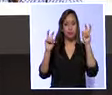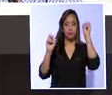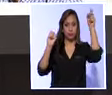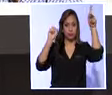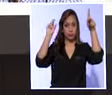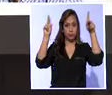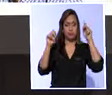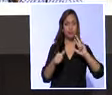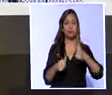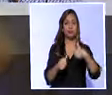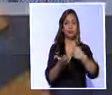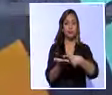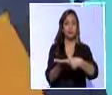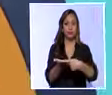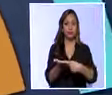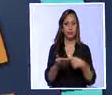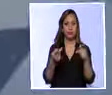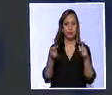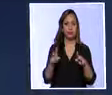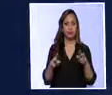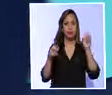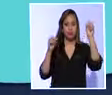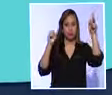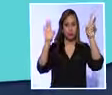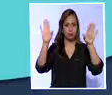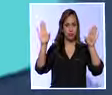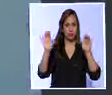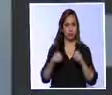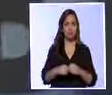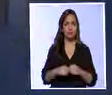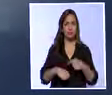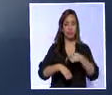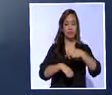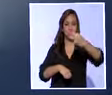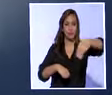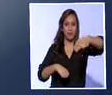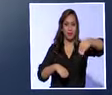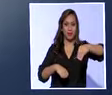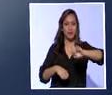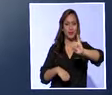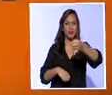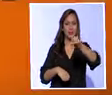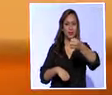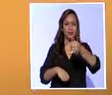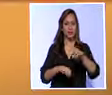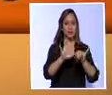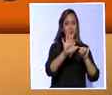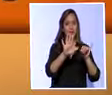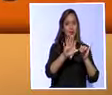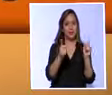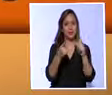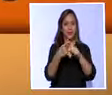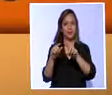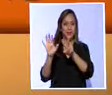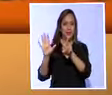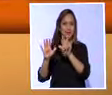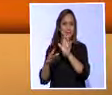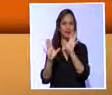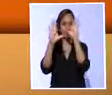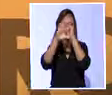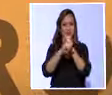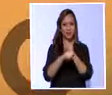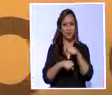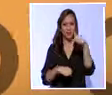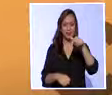Opinión, Tercer Debate y Termómetro Ciudadano, los miércoles y jueves de 18 a 19 horas por la